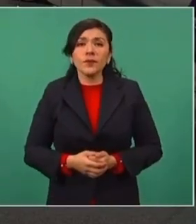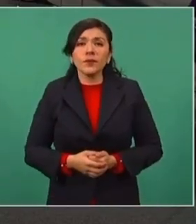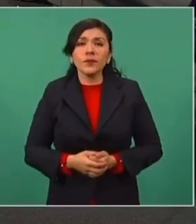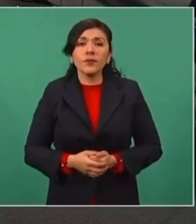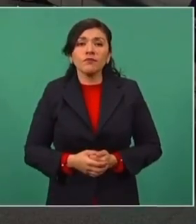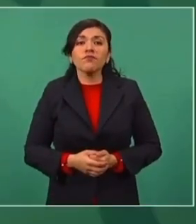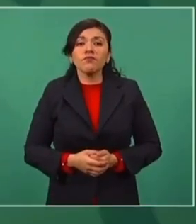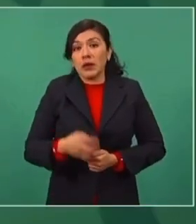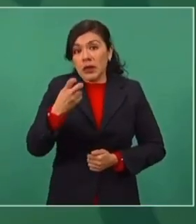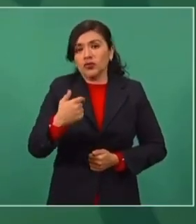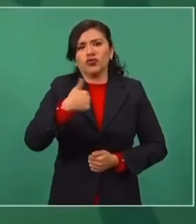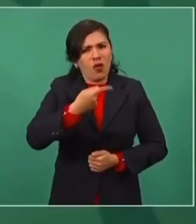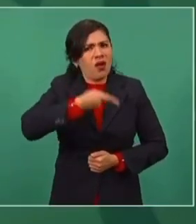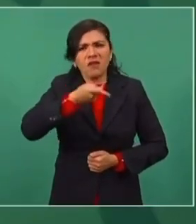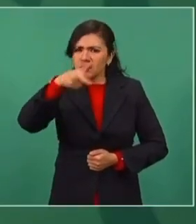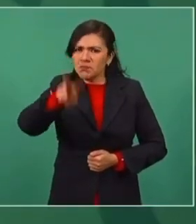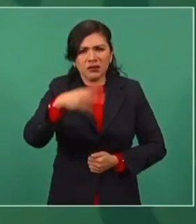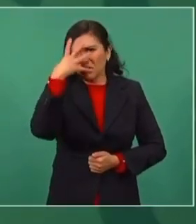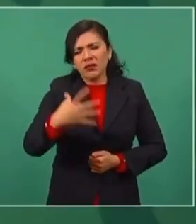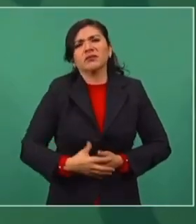Nosotros estamos actuando con sinceridad.